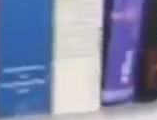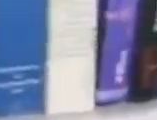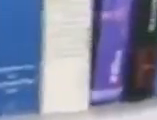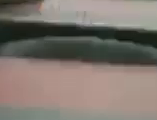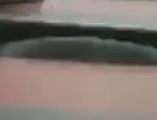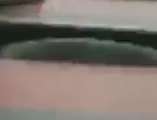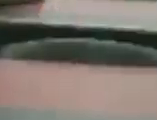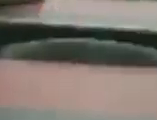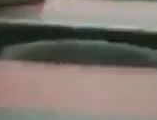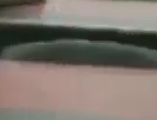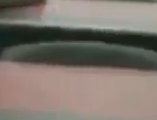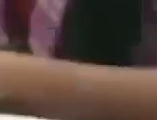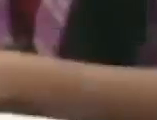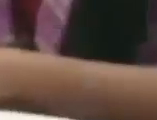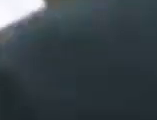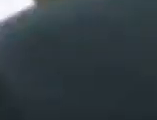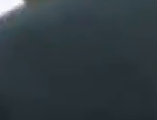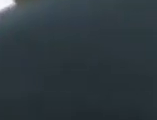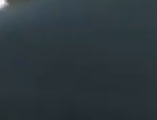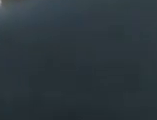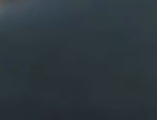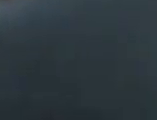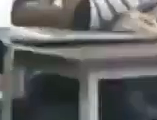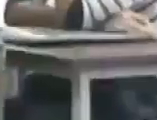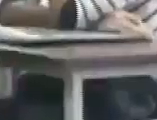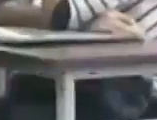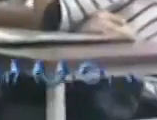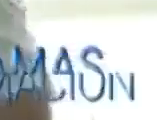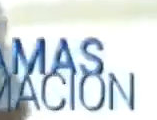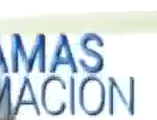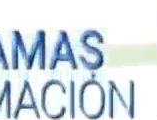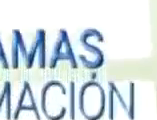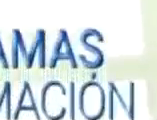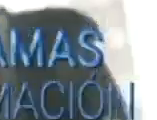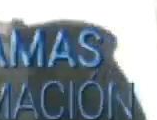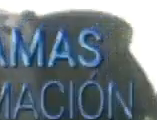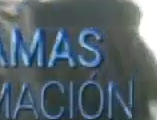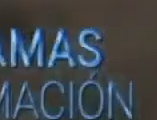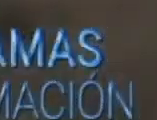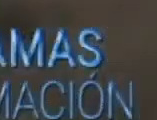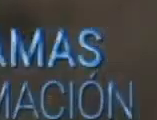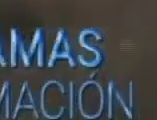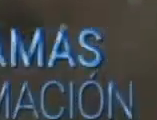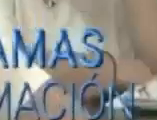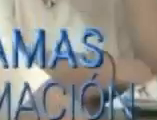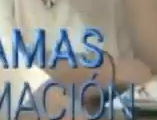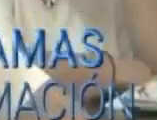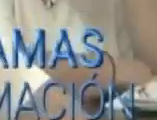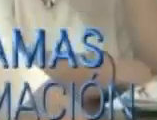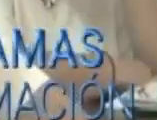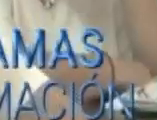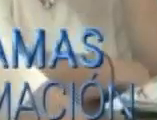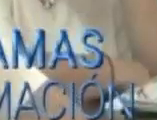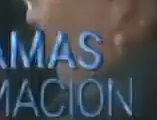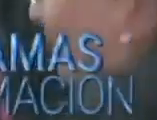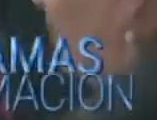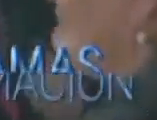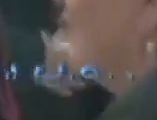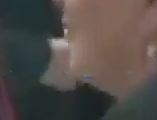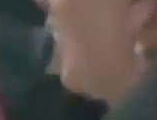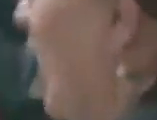territorialización educativa. Misión Sucre ofrece 21 programas de formación, creando